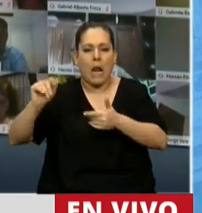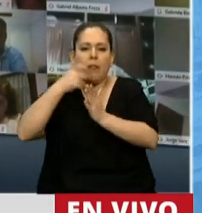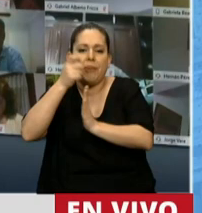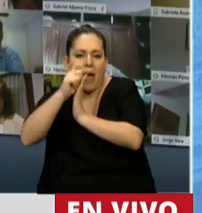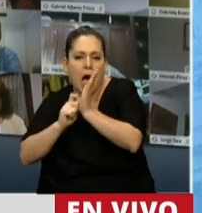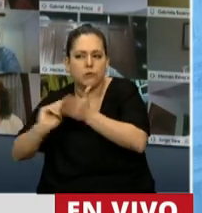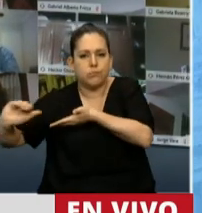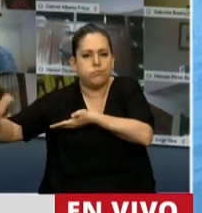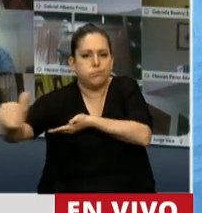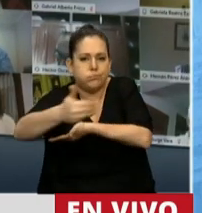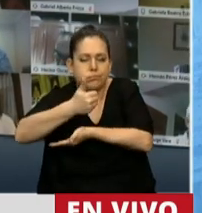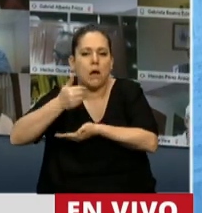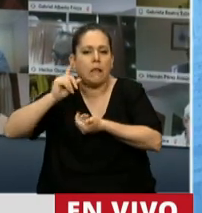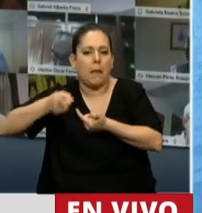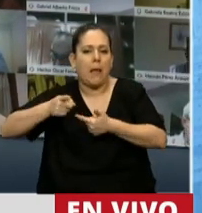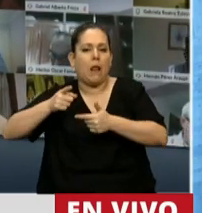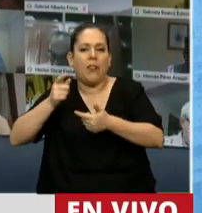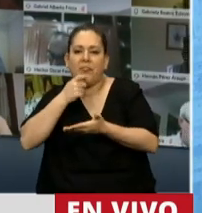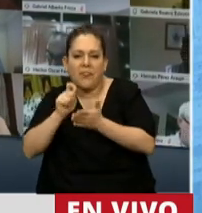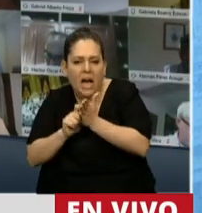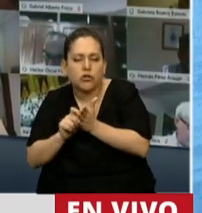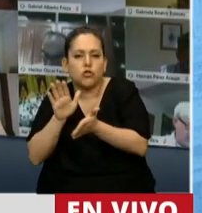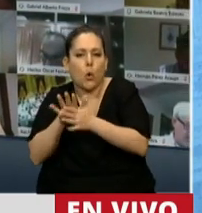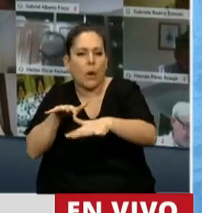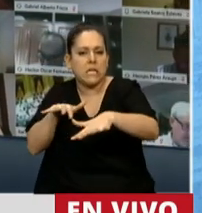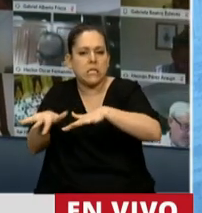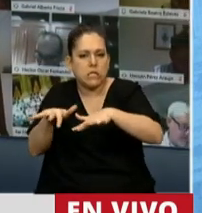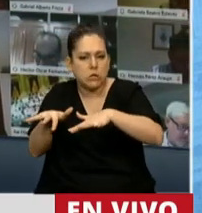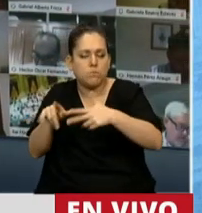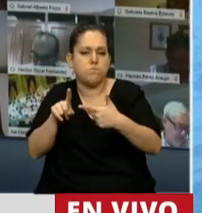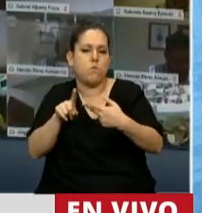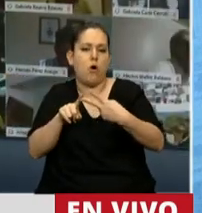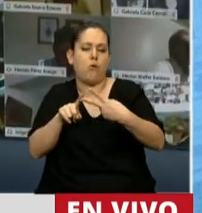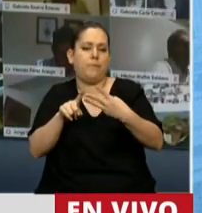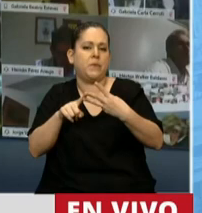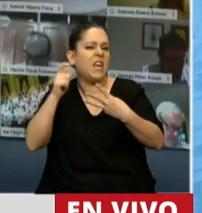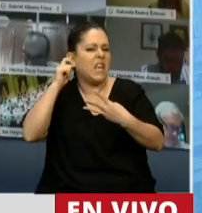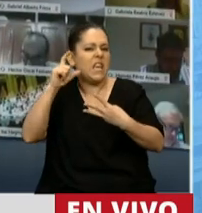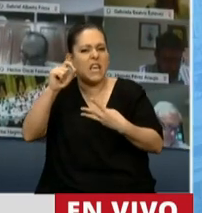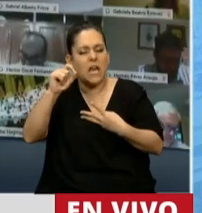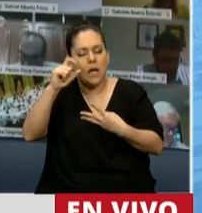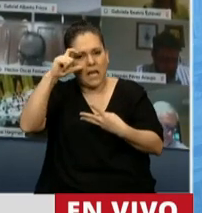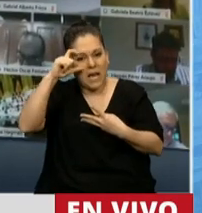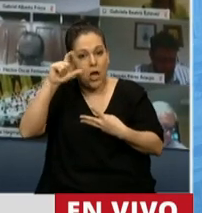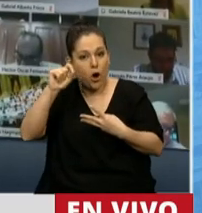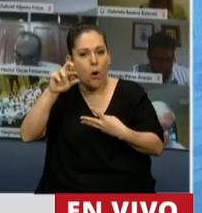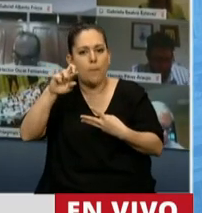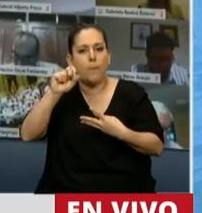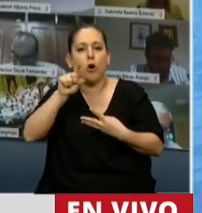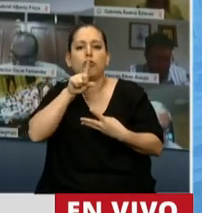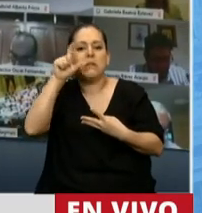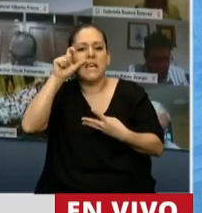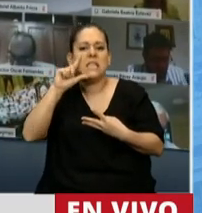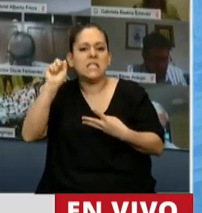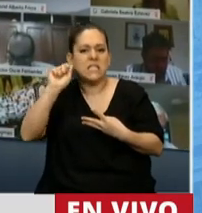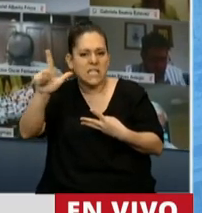datos sísmicos, datos geopotenciales, datos